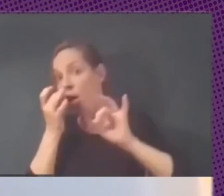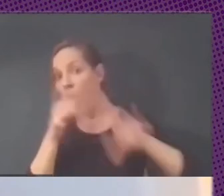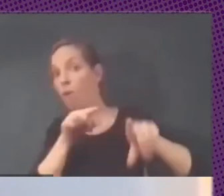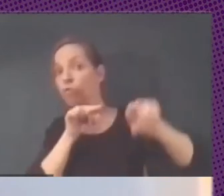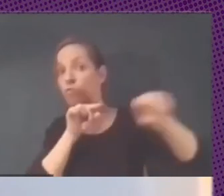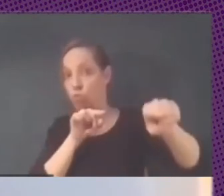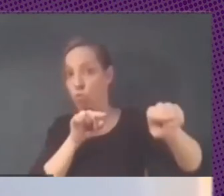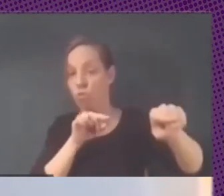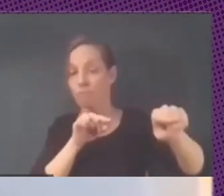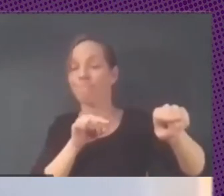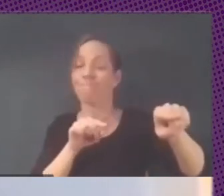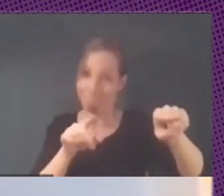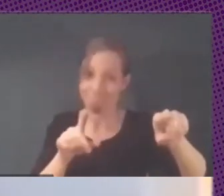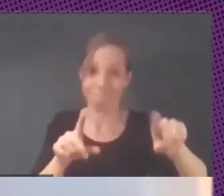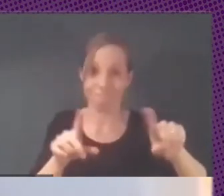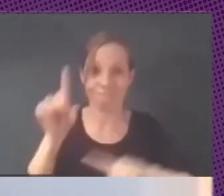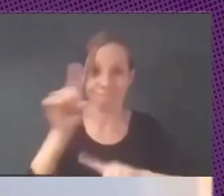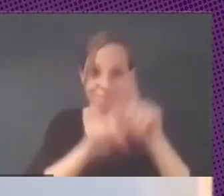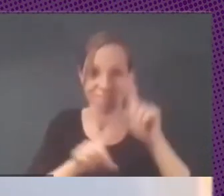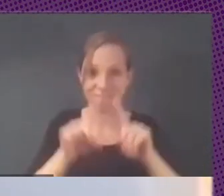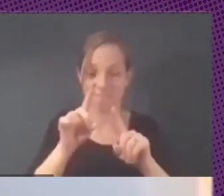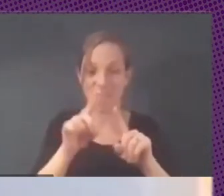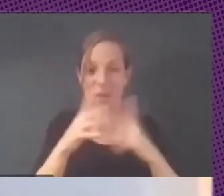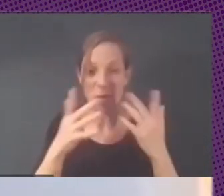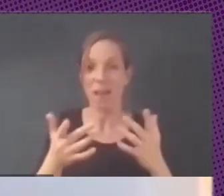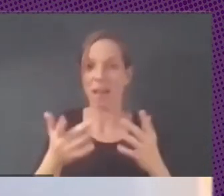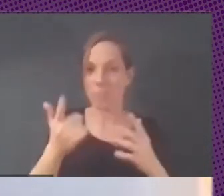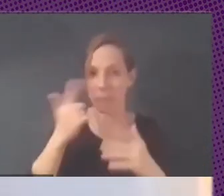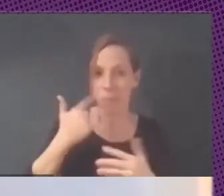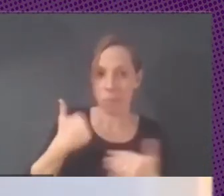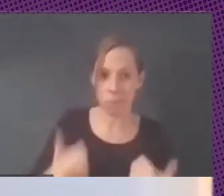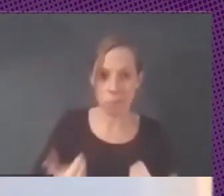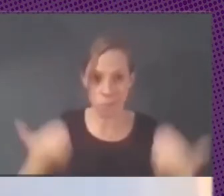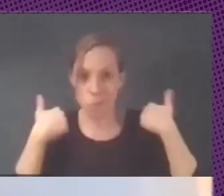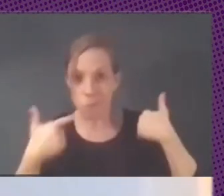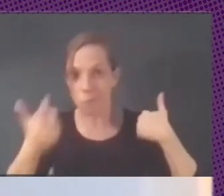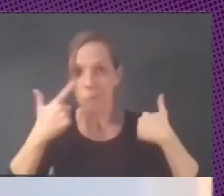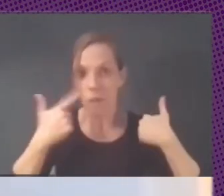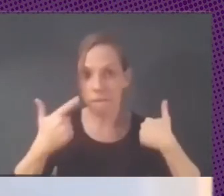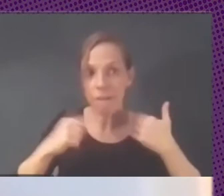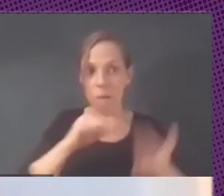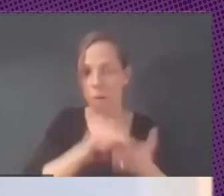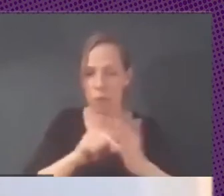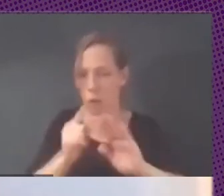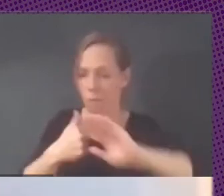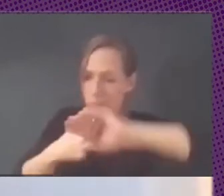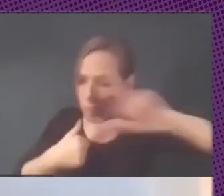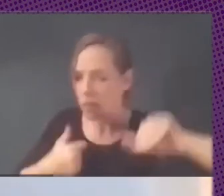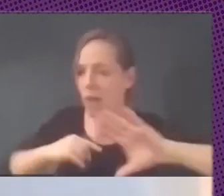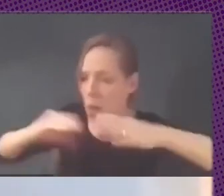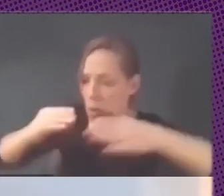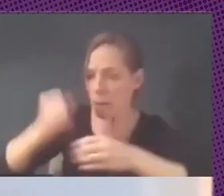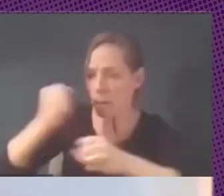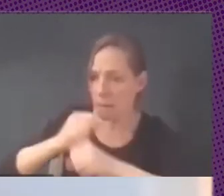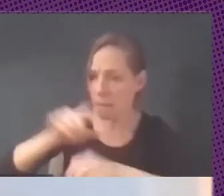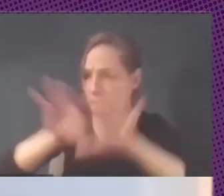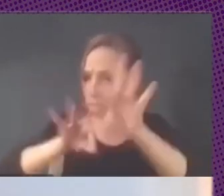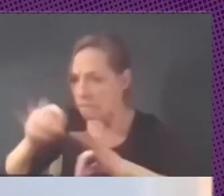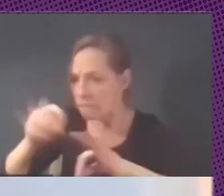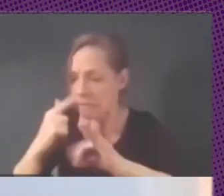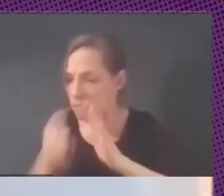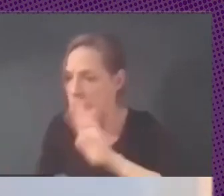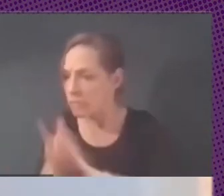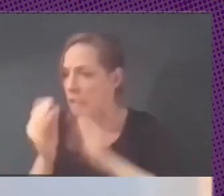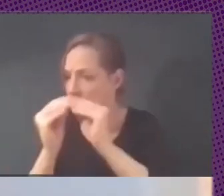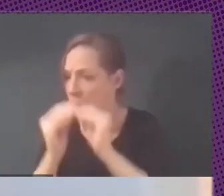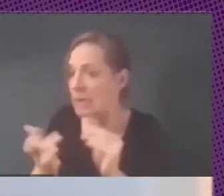mucho más complicado armar un grupo de trabajo que desarrolle que mantenga un software hecho en casa y si hay algún problema la